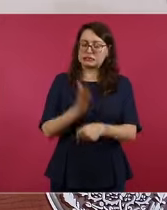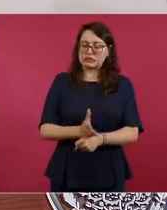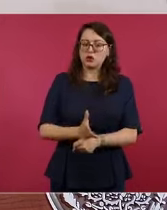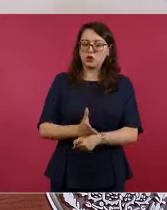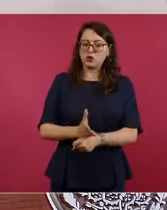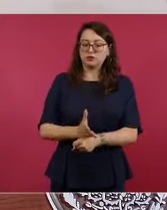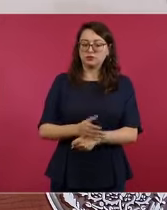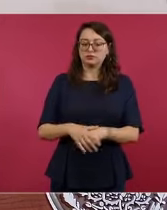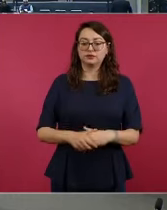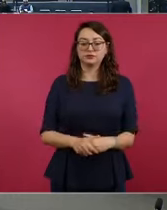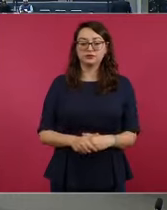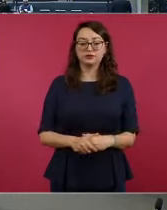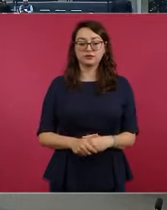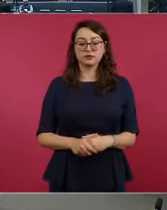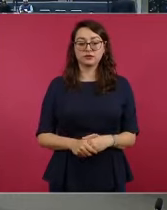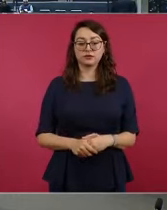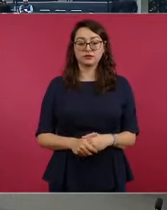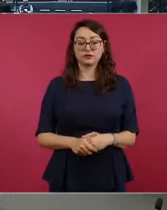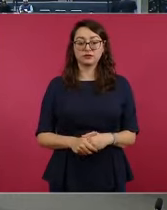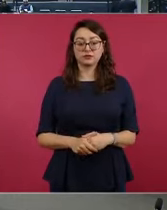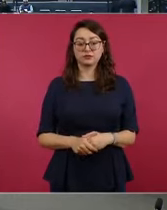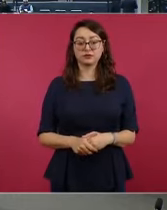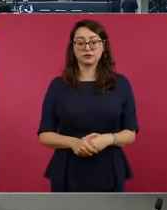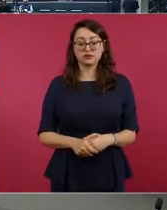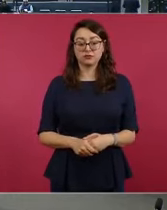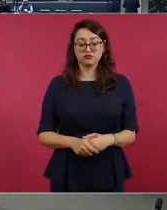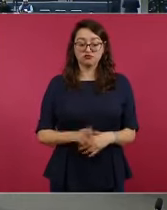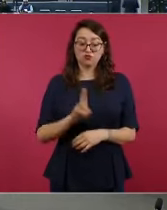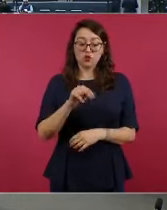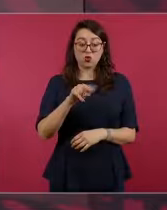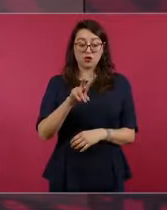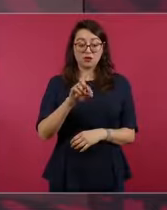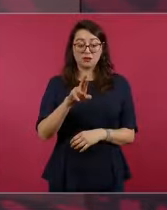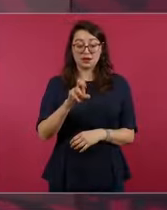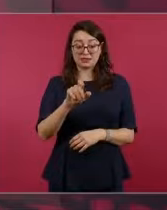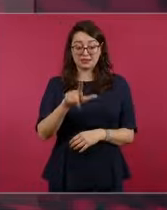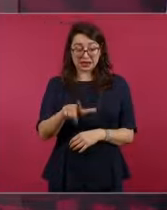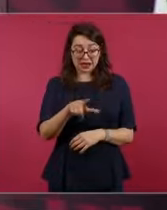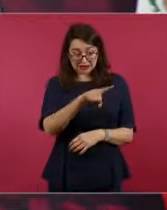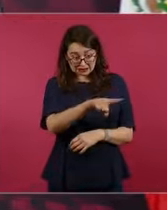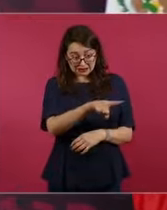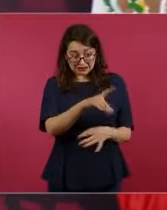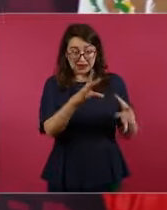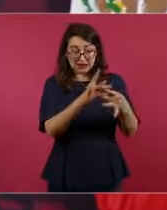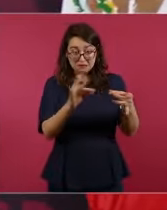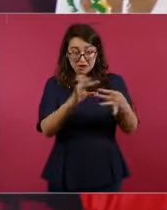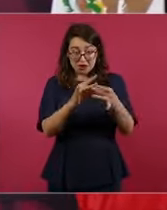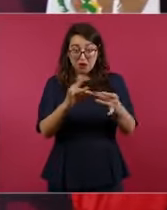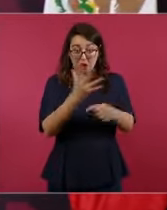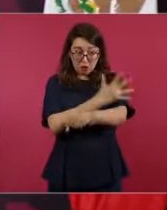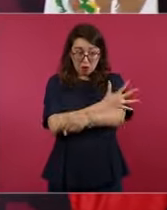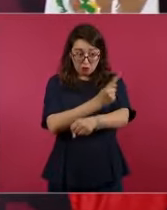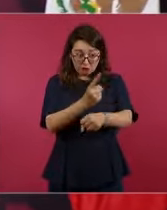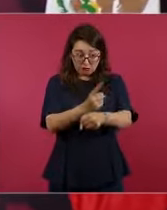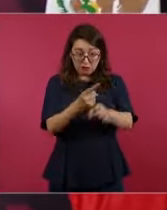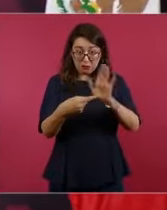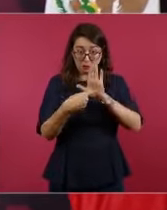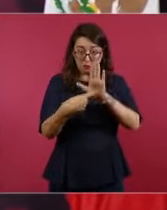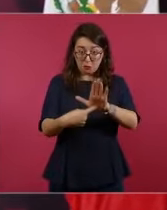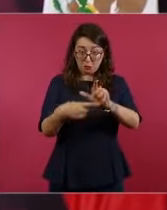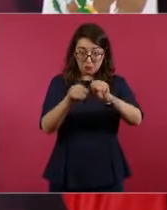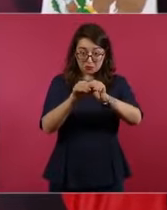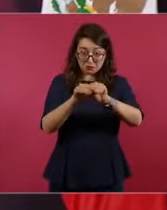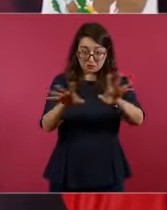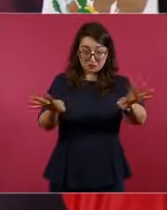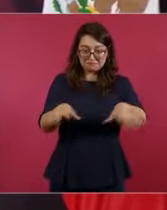El universal nunca va a decir que nosotros